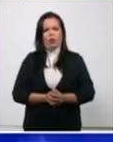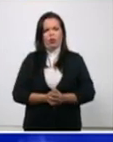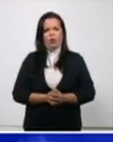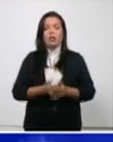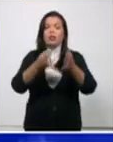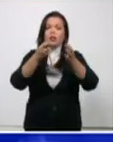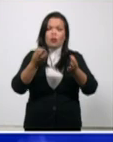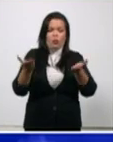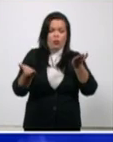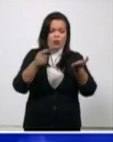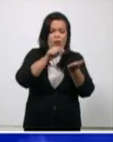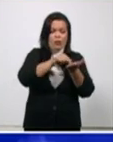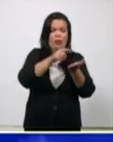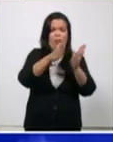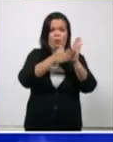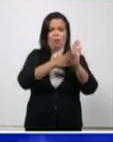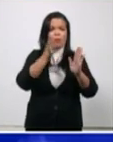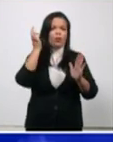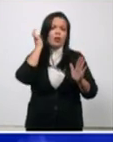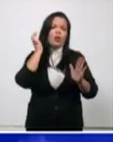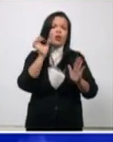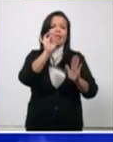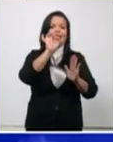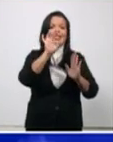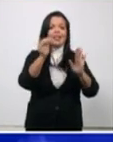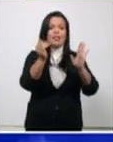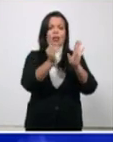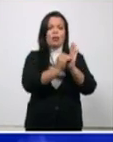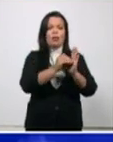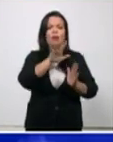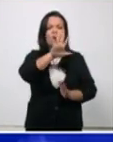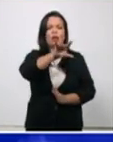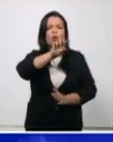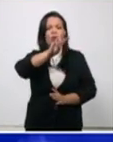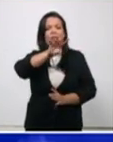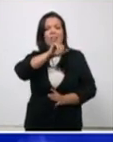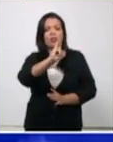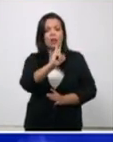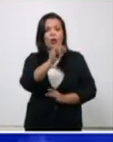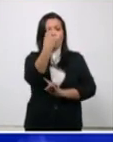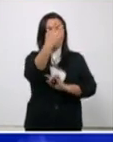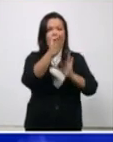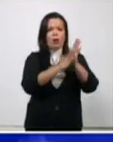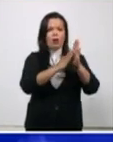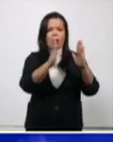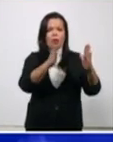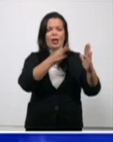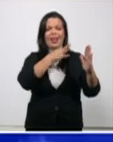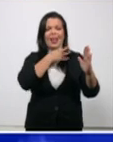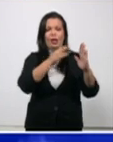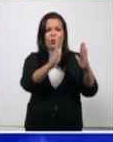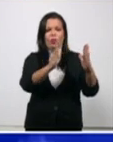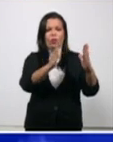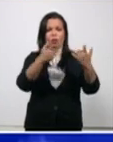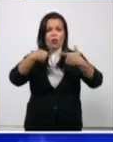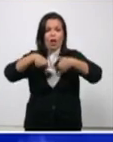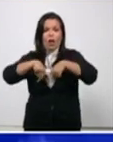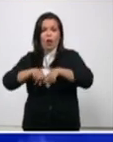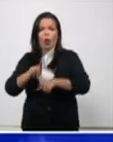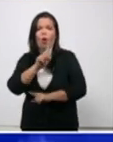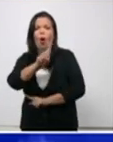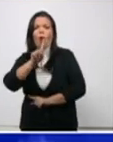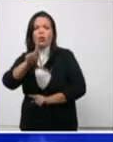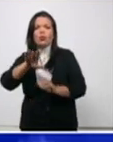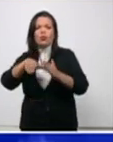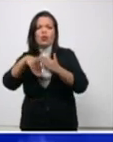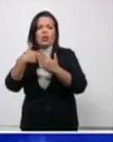.536 por lo tanto ya más que que que tenemos más de la mitad de